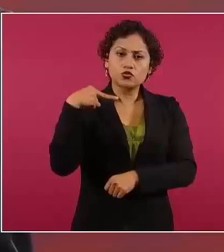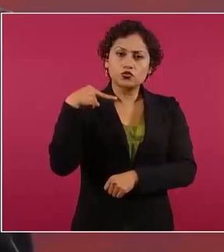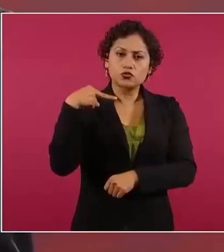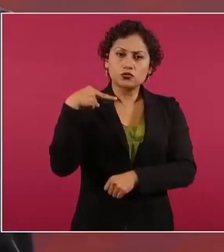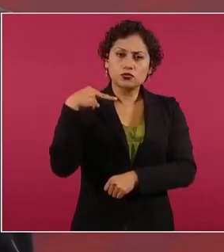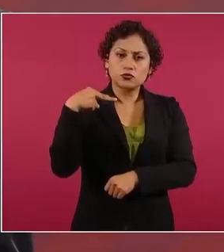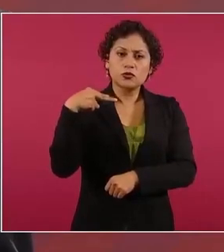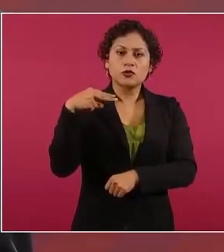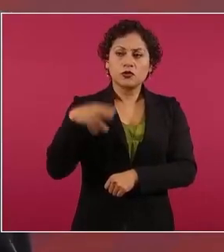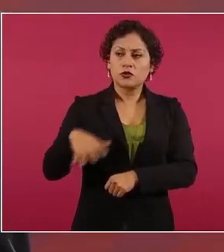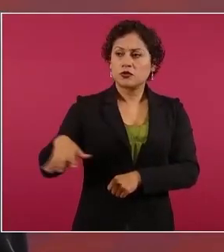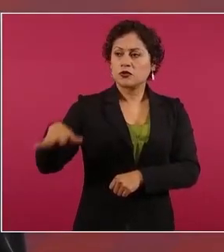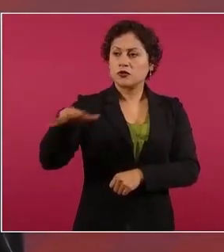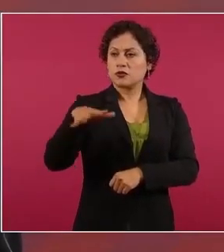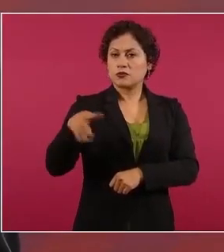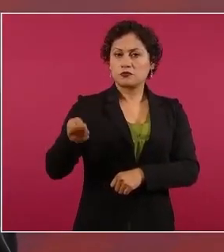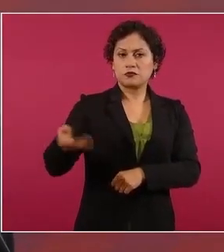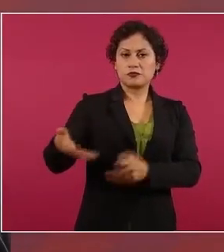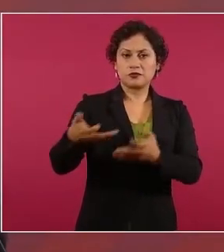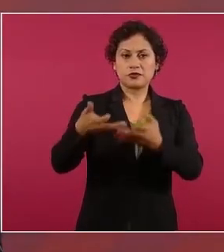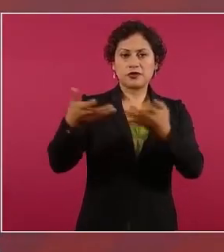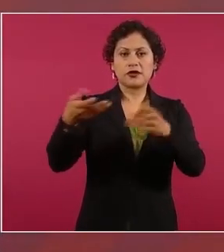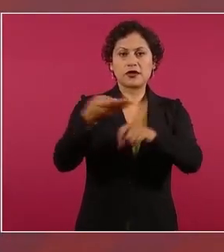Tierra Blanca Temazcal